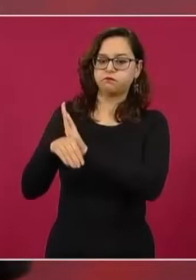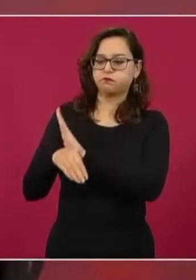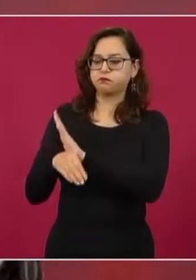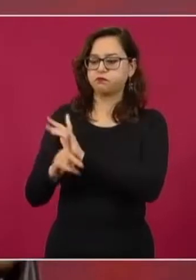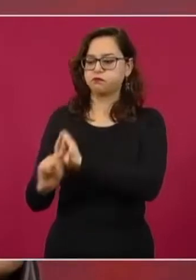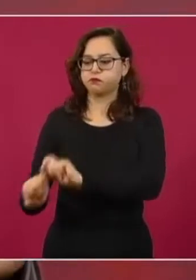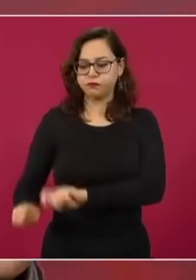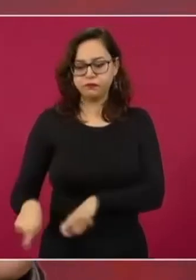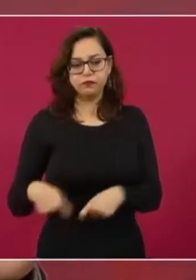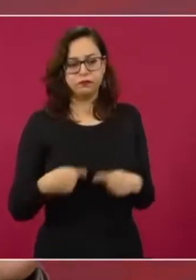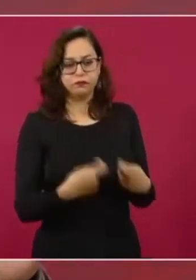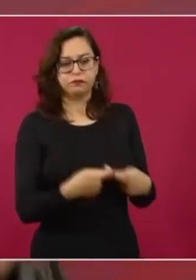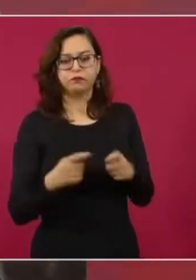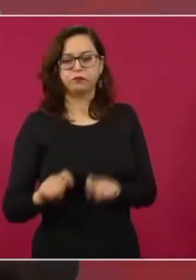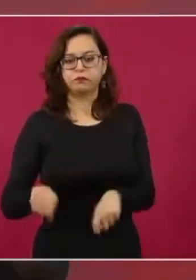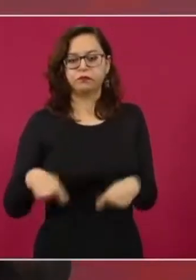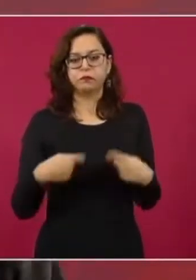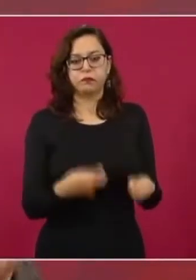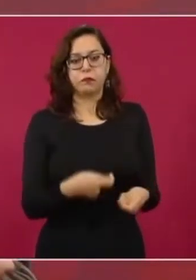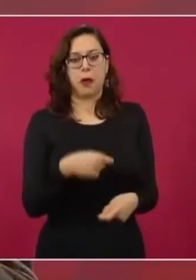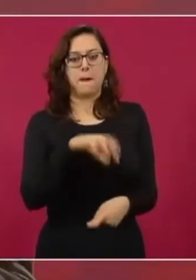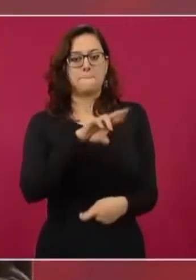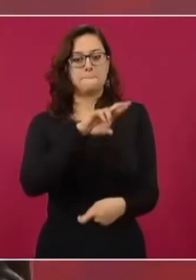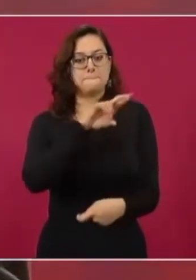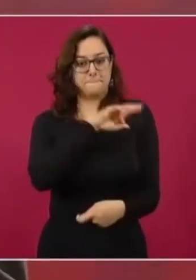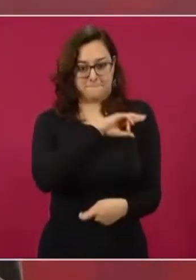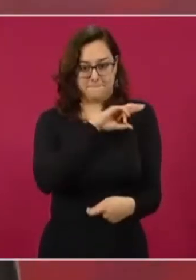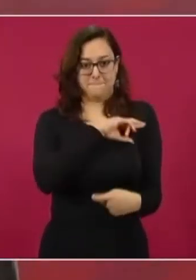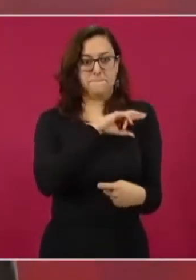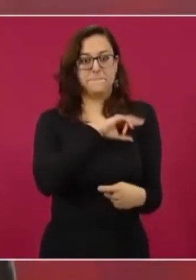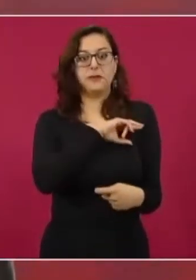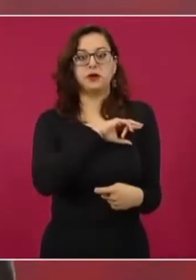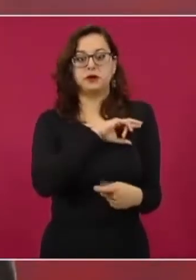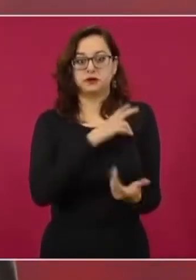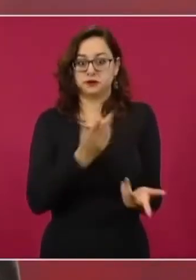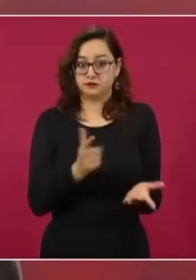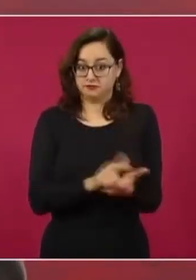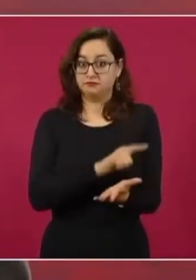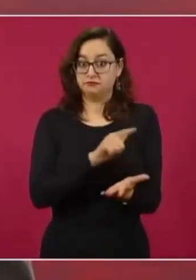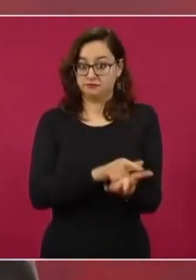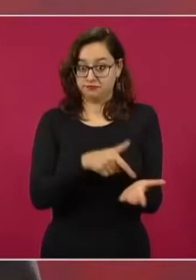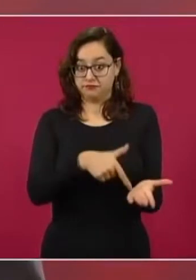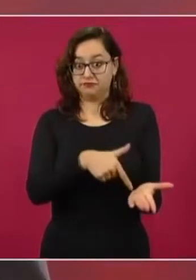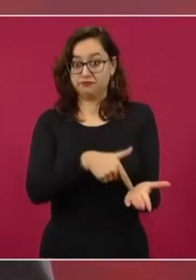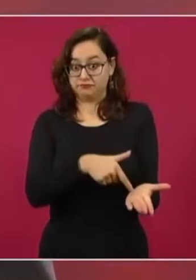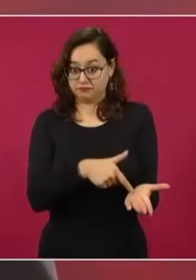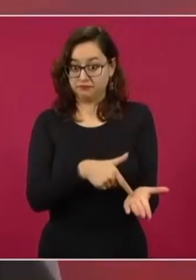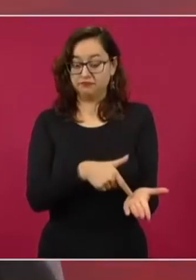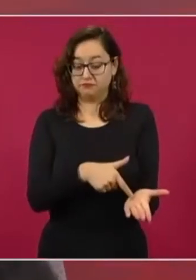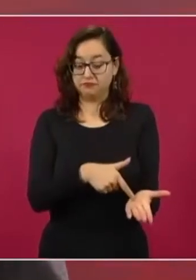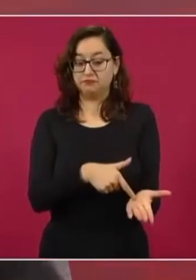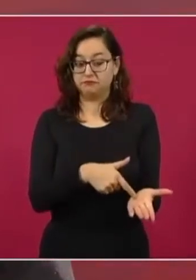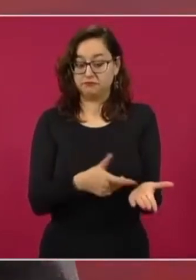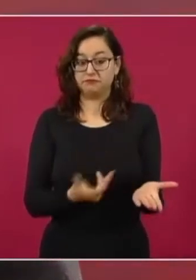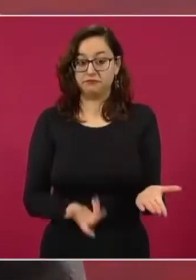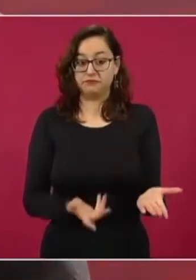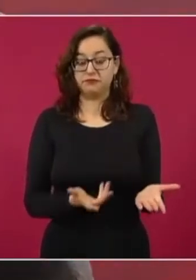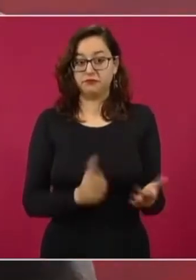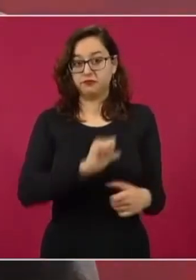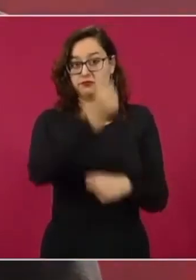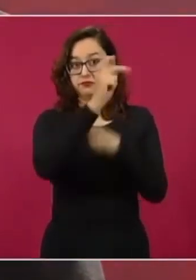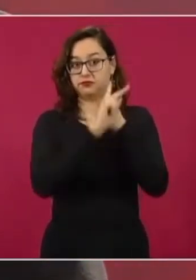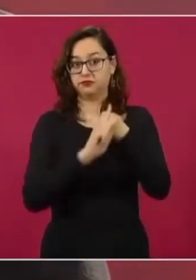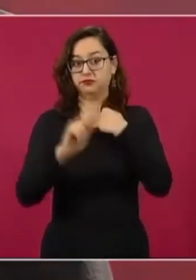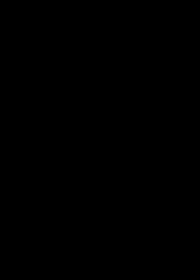mercado eléctrico quede en manos de las empresas, sobre todo extranjeras.